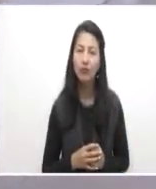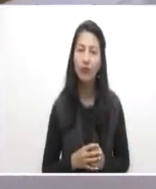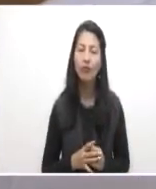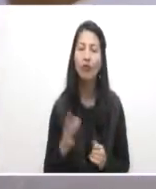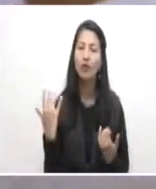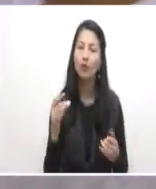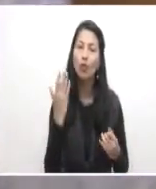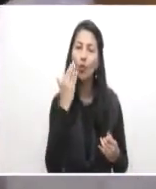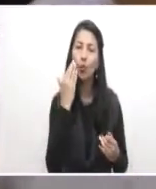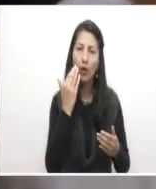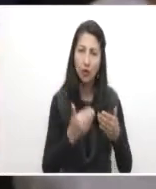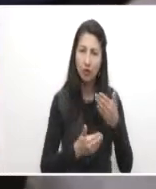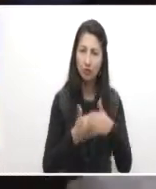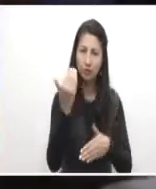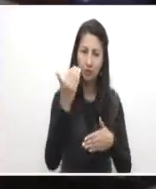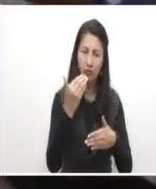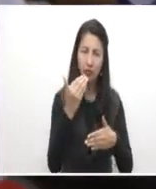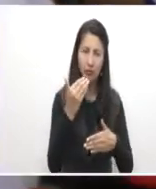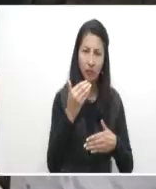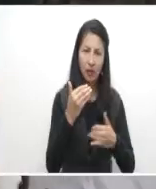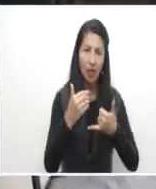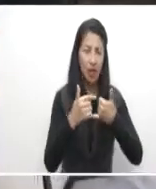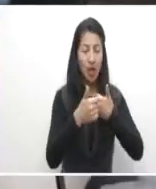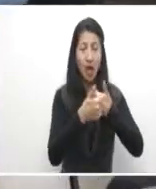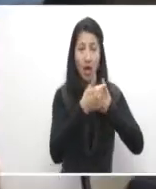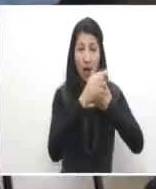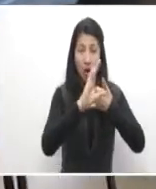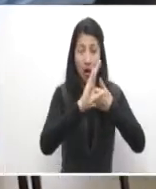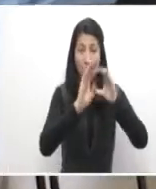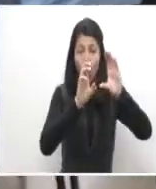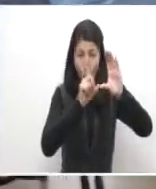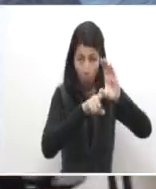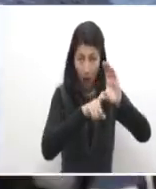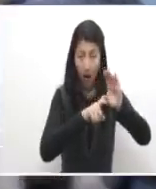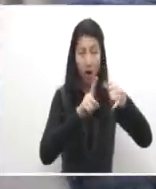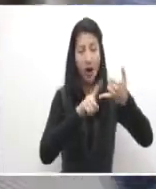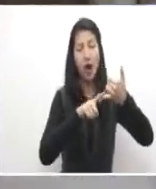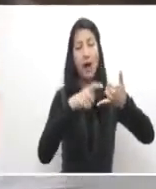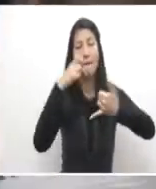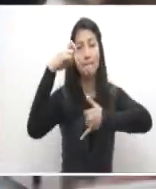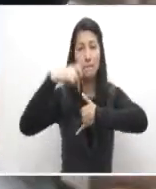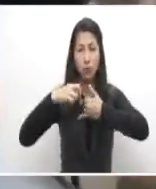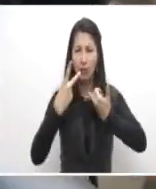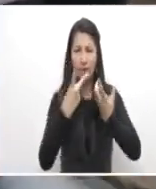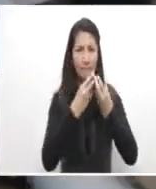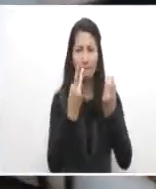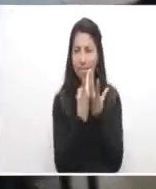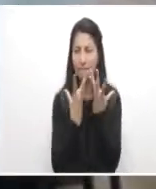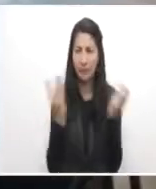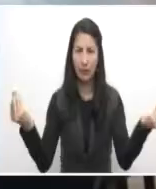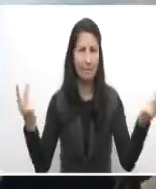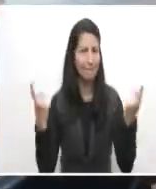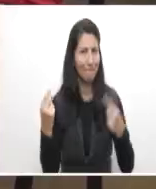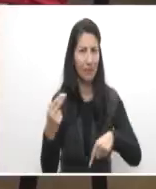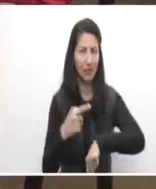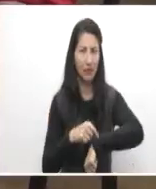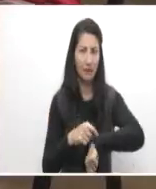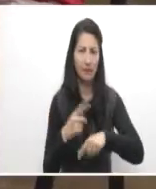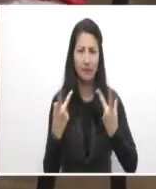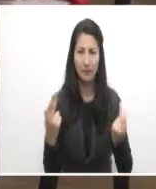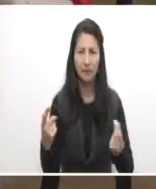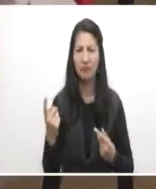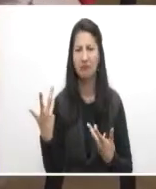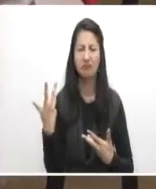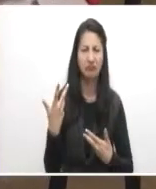se implementó de manera simultánea en los dos departamentos durante una semana que incluyó formación teórica con expertos de Israel, así como